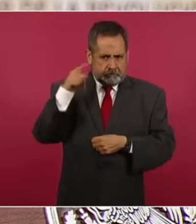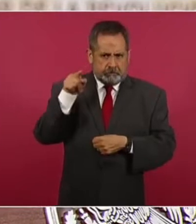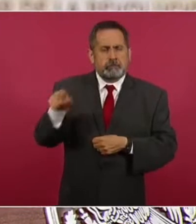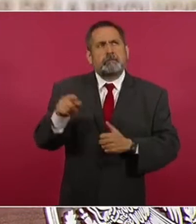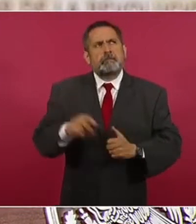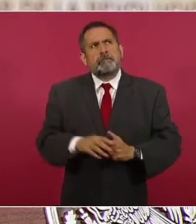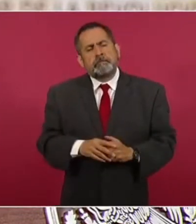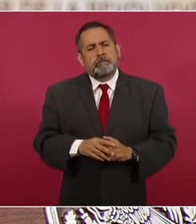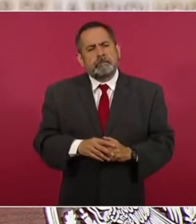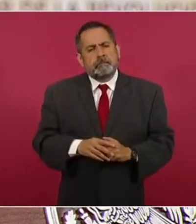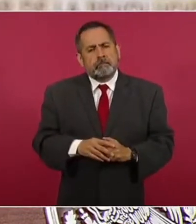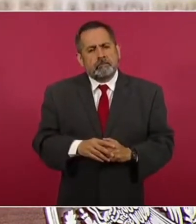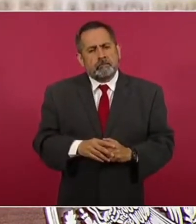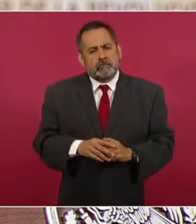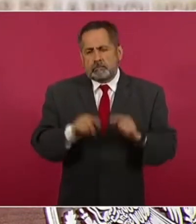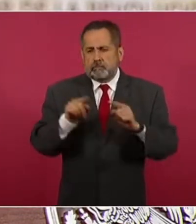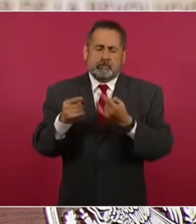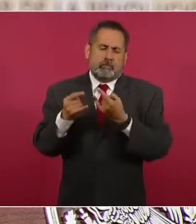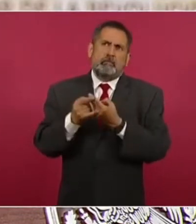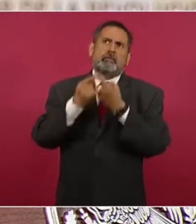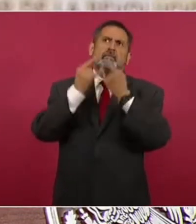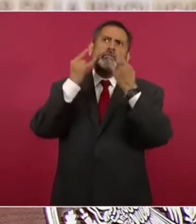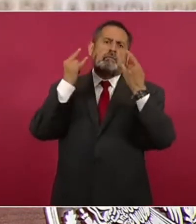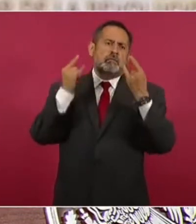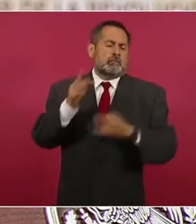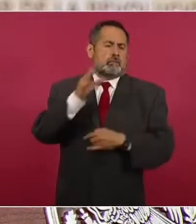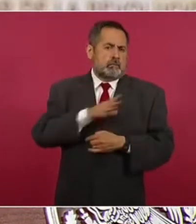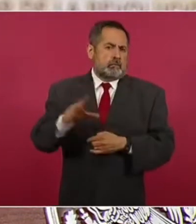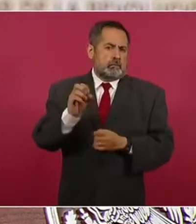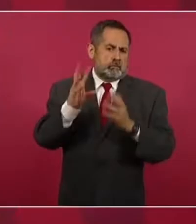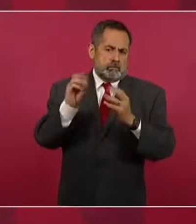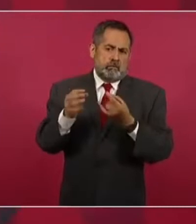Es un acto histórico importantísimo.